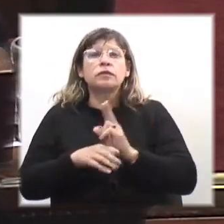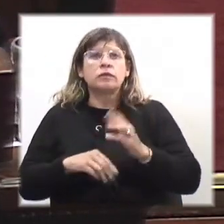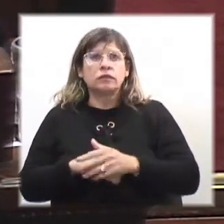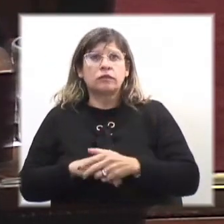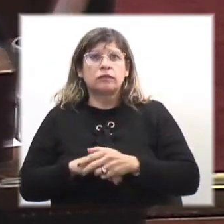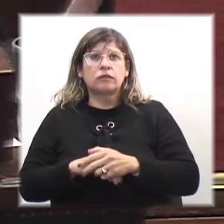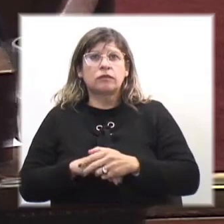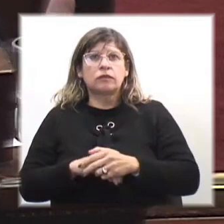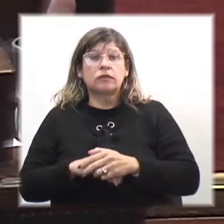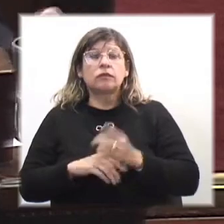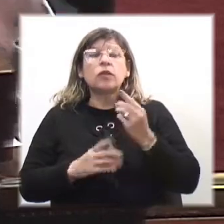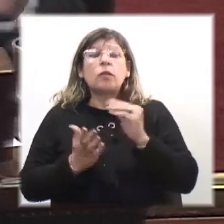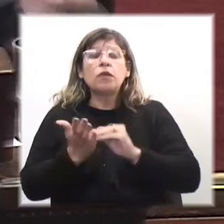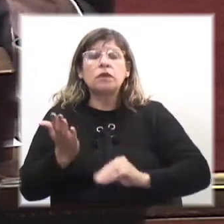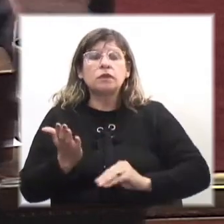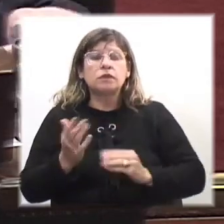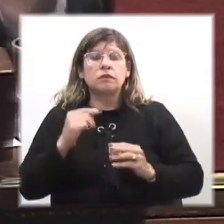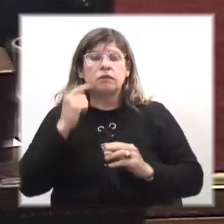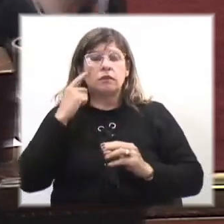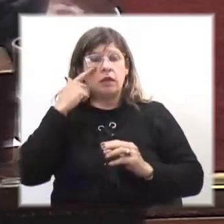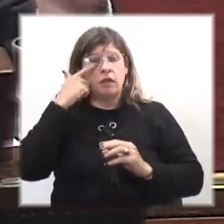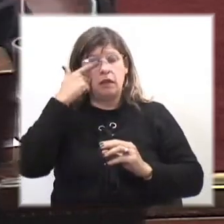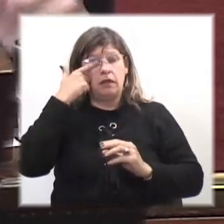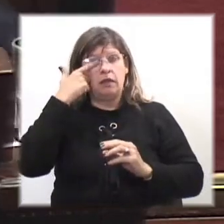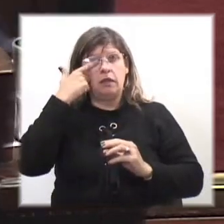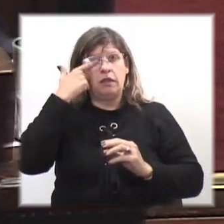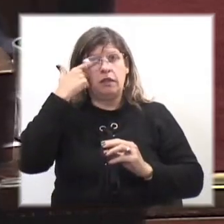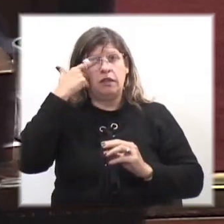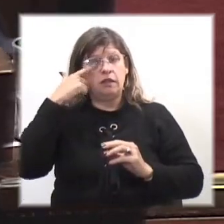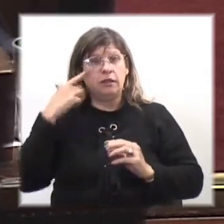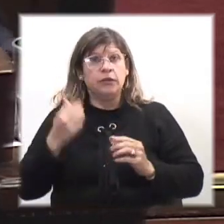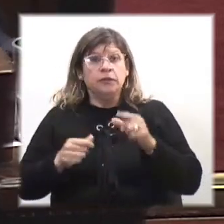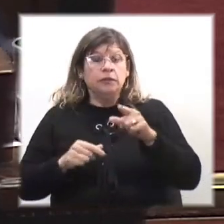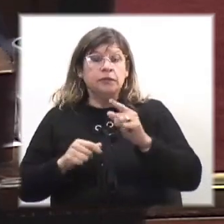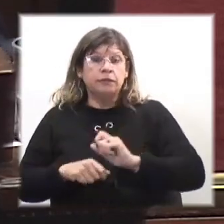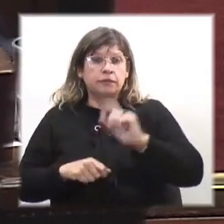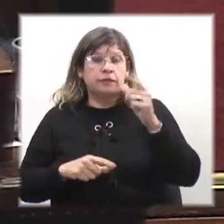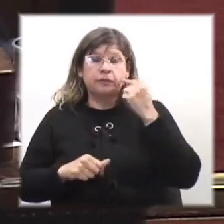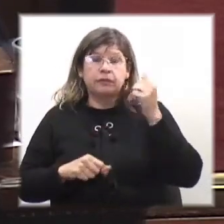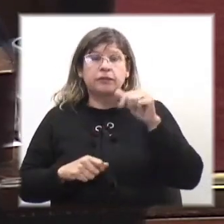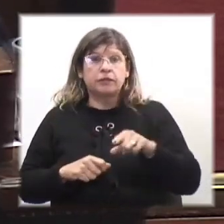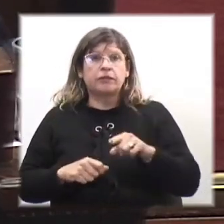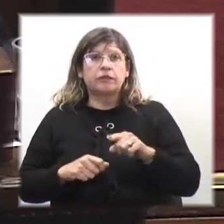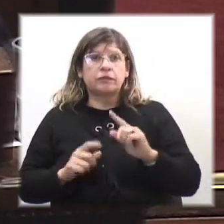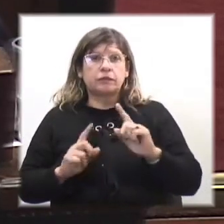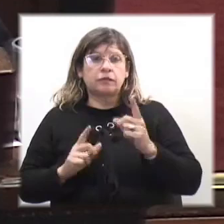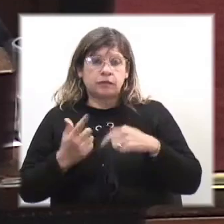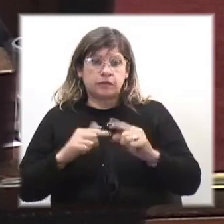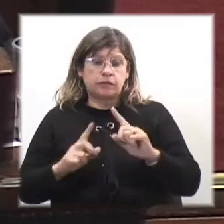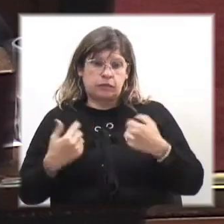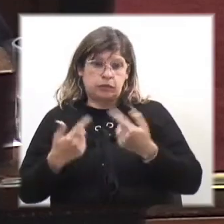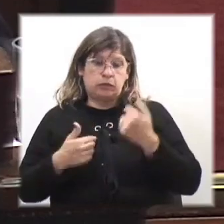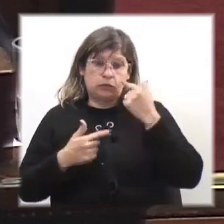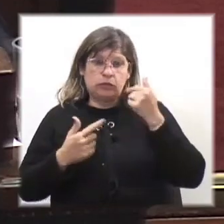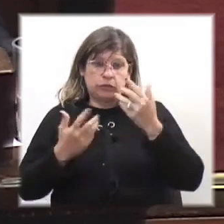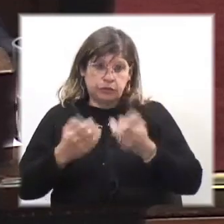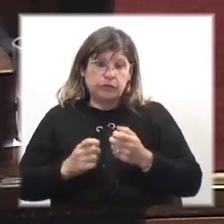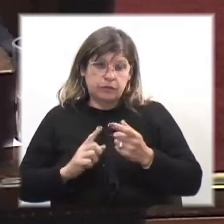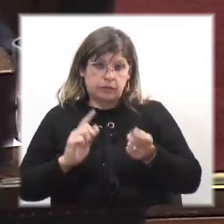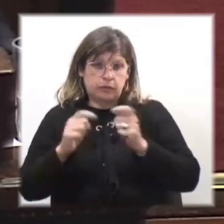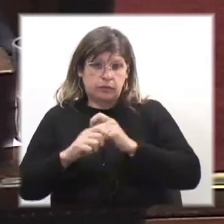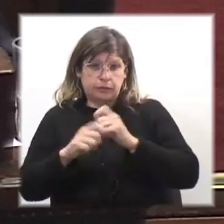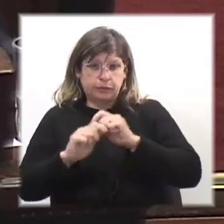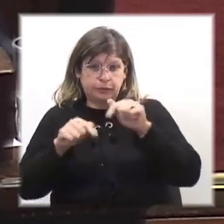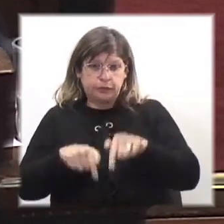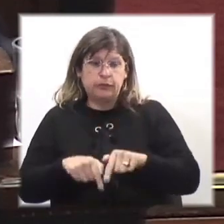se registra. Eso también aumenta la industria del juicio. Por eso nosotros pretendíamos hacer modificaciones,